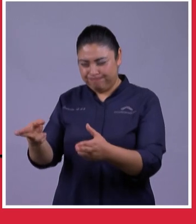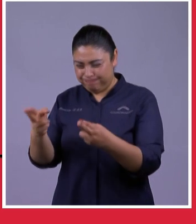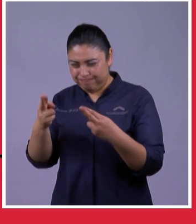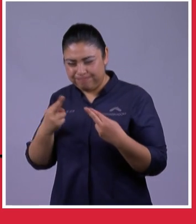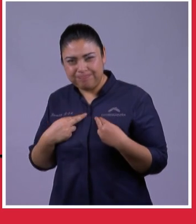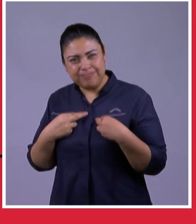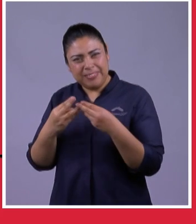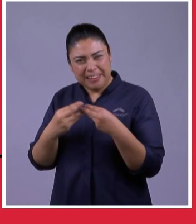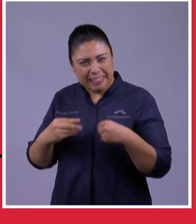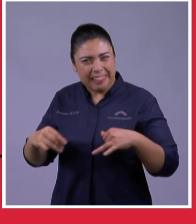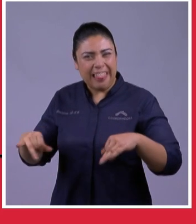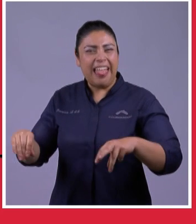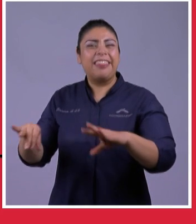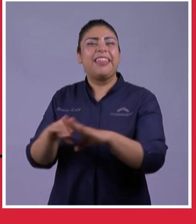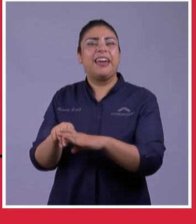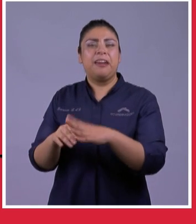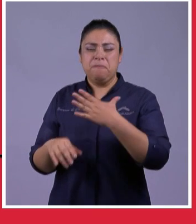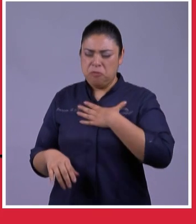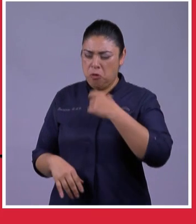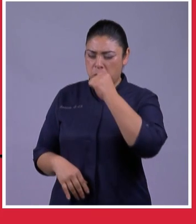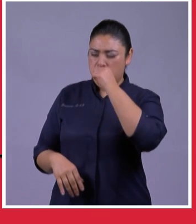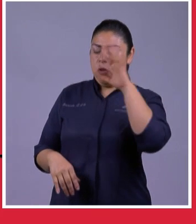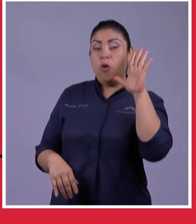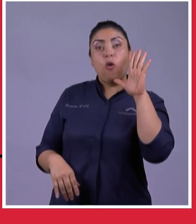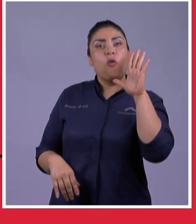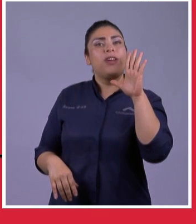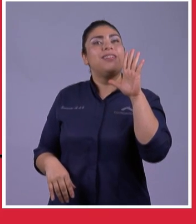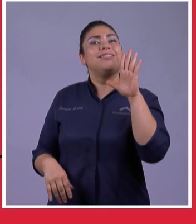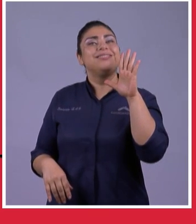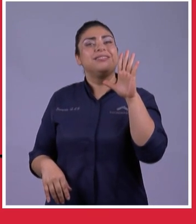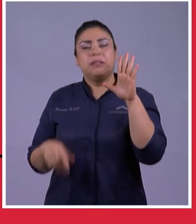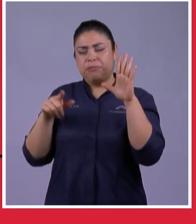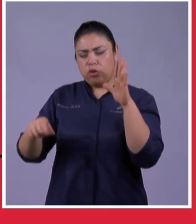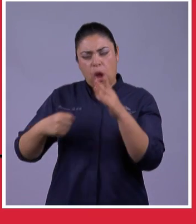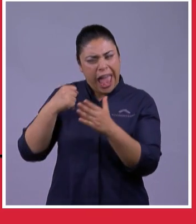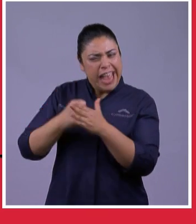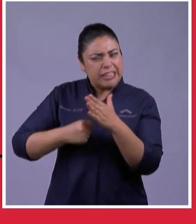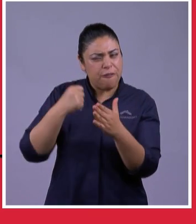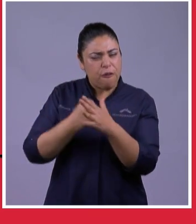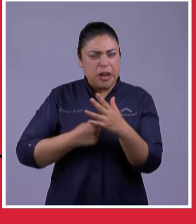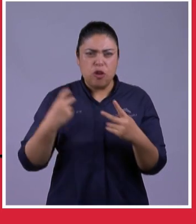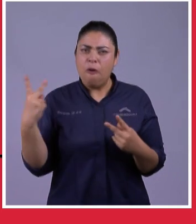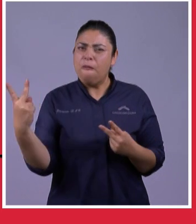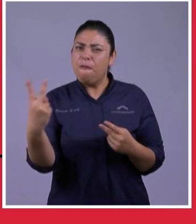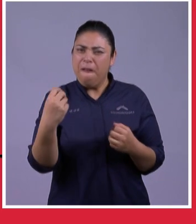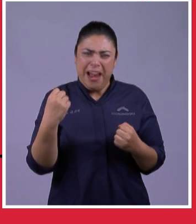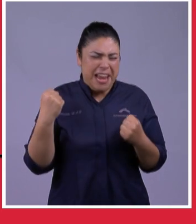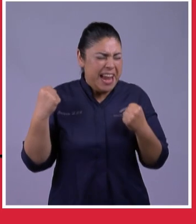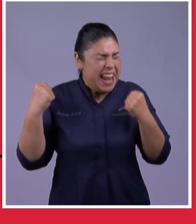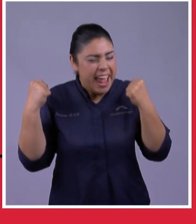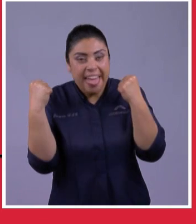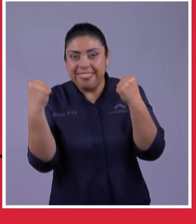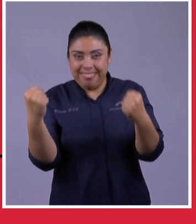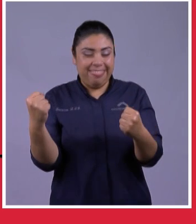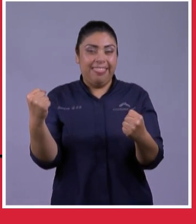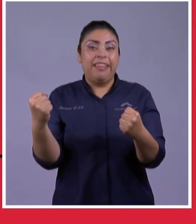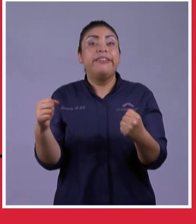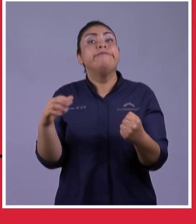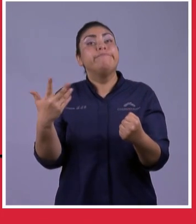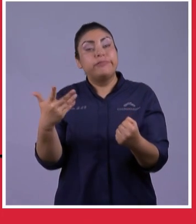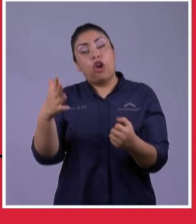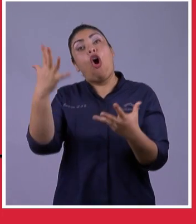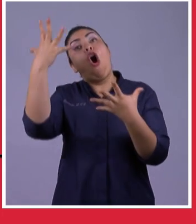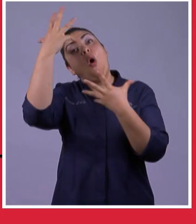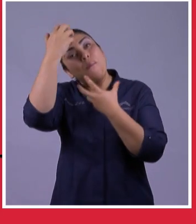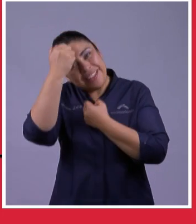a ellos Perdón Lo juró Solamente Esfuérzate Y sé muy valiente Para cuidar De hacer Conforme a toda La ley Que mi siervo Moisés Te mandó